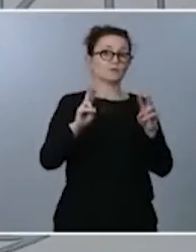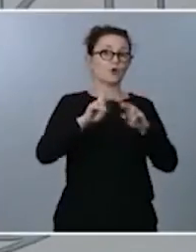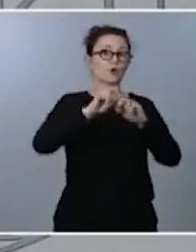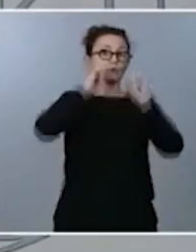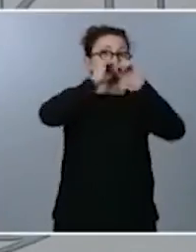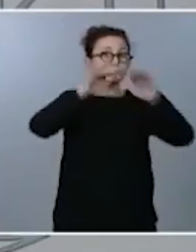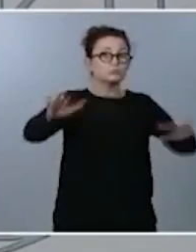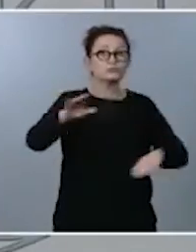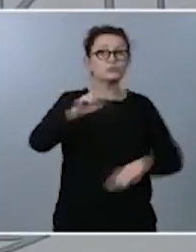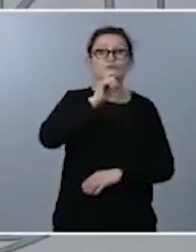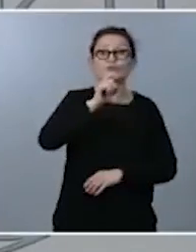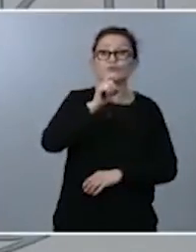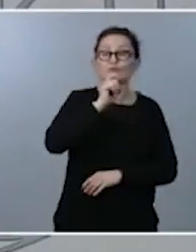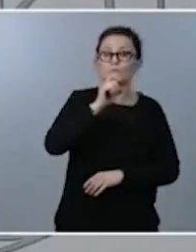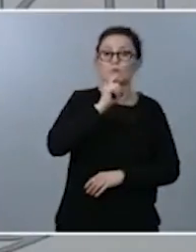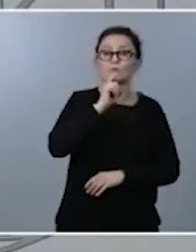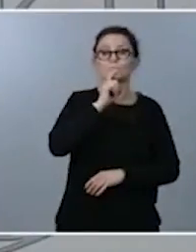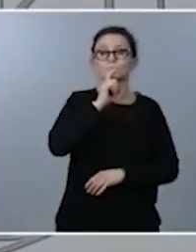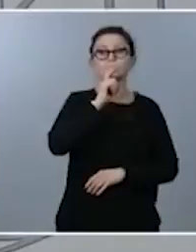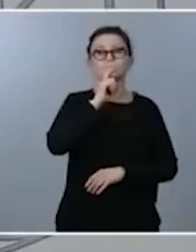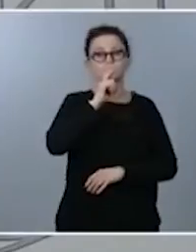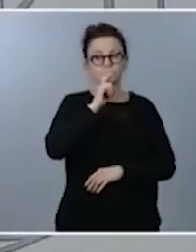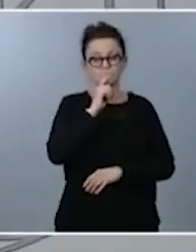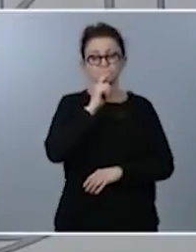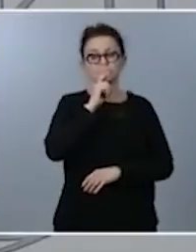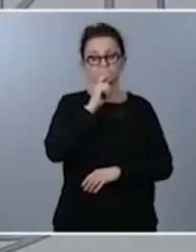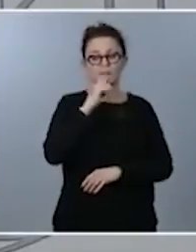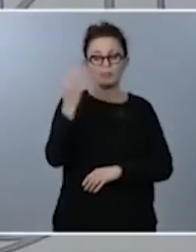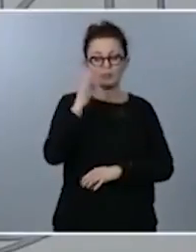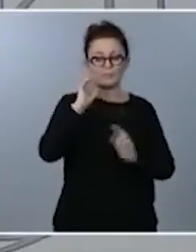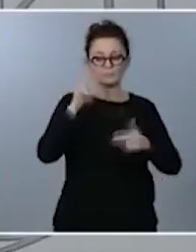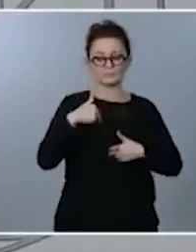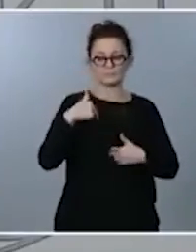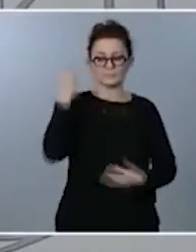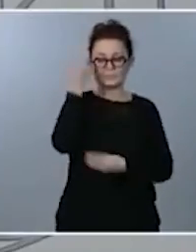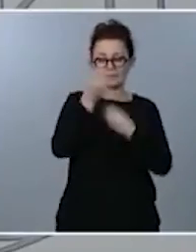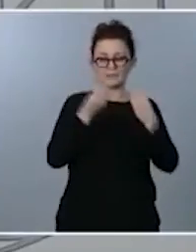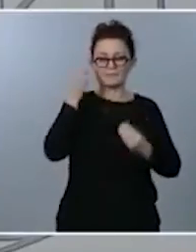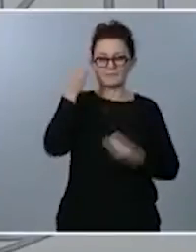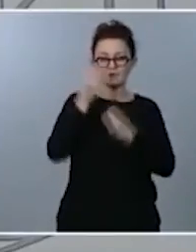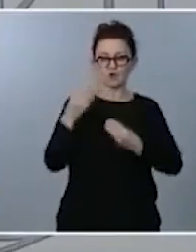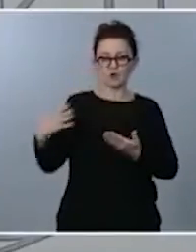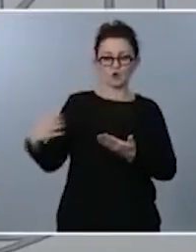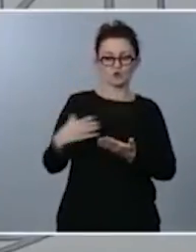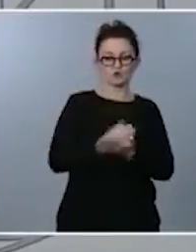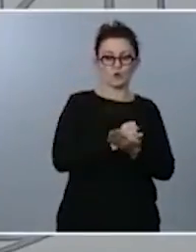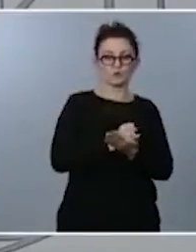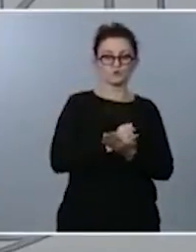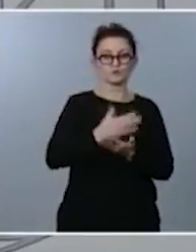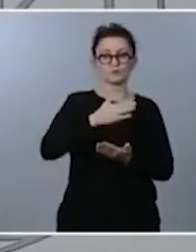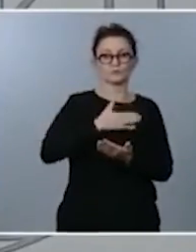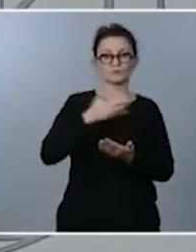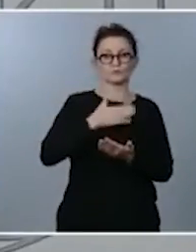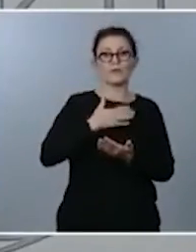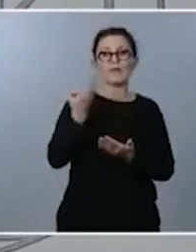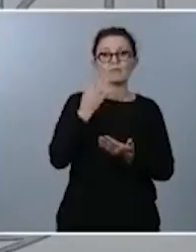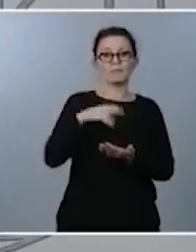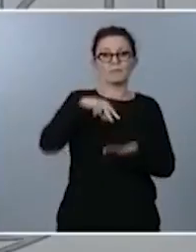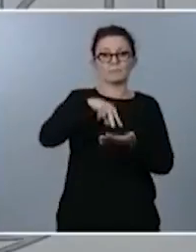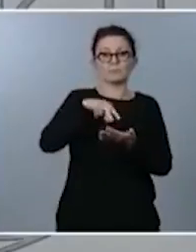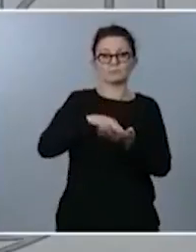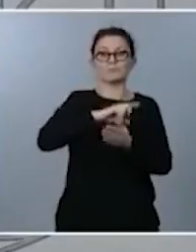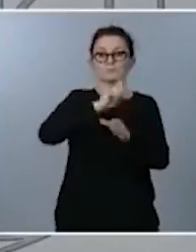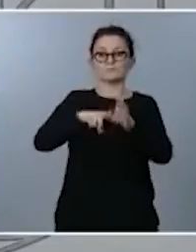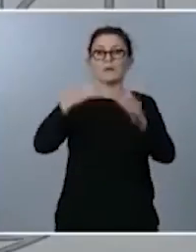toca también una autorreflexión por parte de todos los que tenemos que participar en actos públicos para limitar nuestra